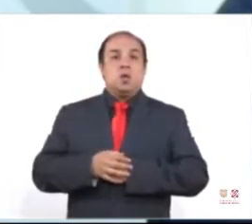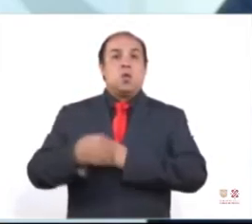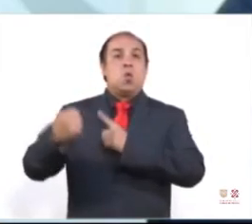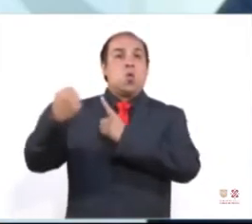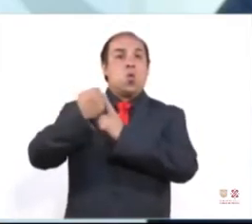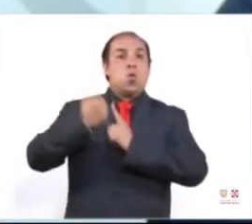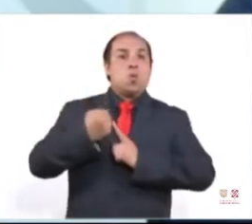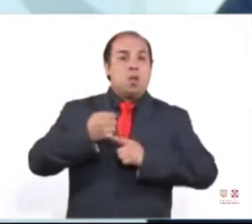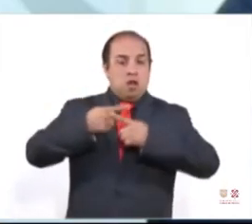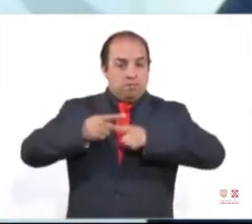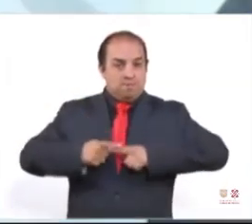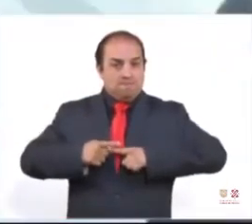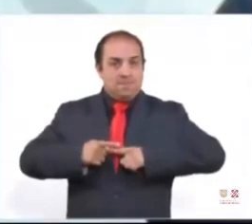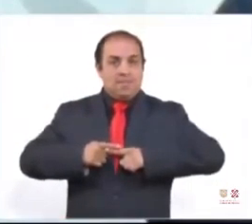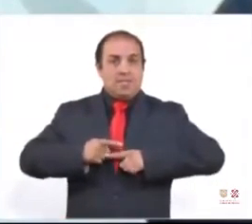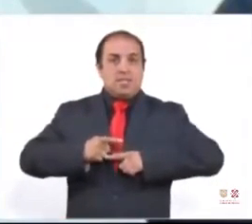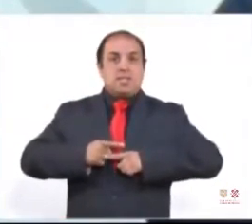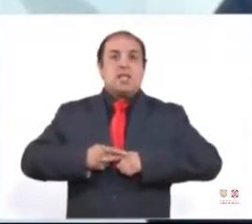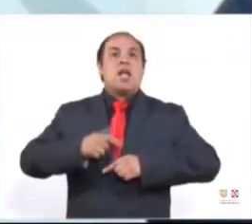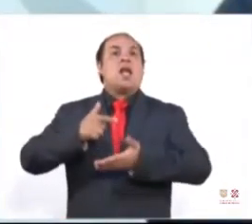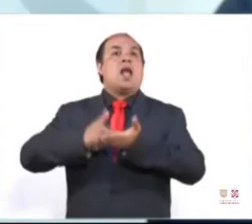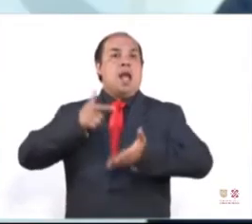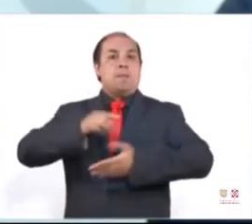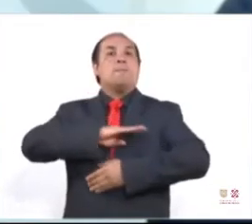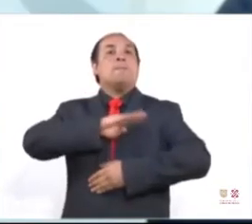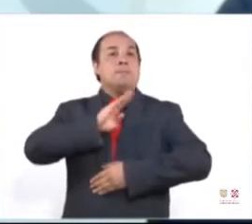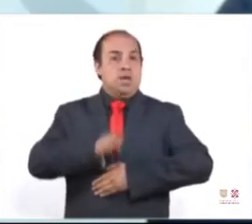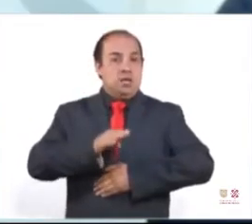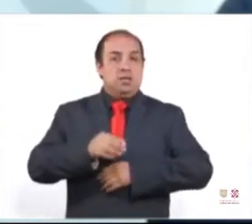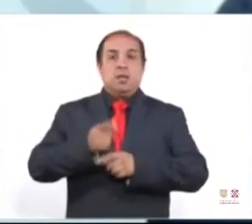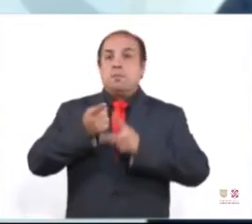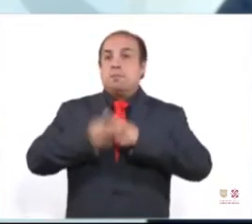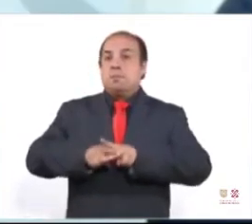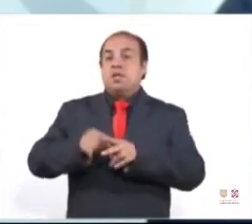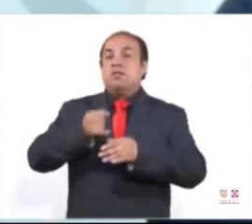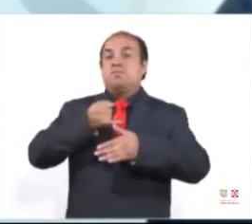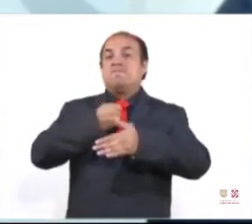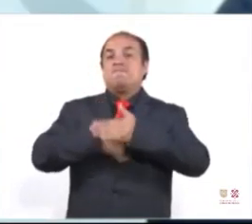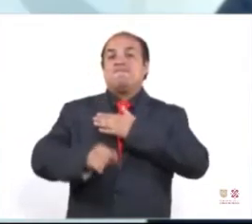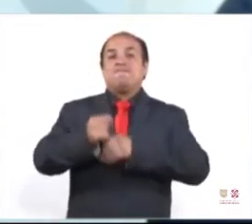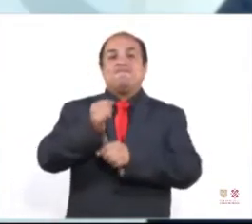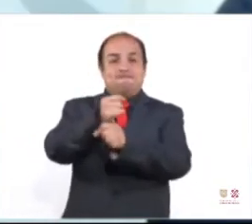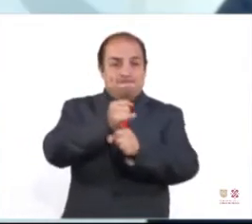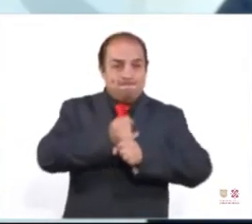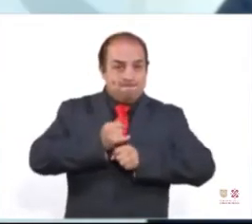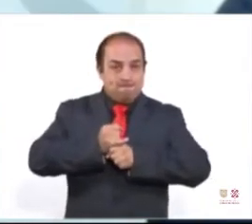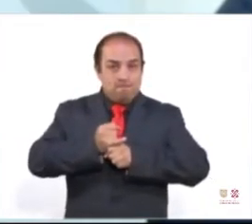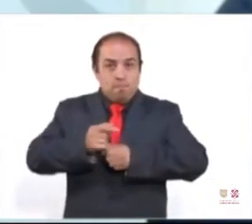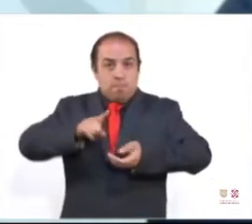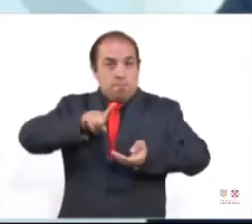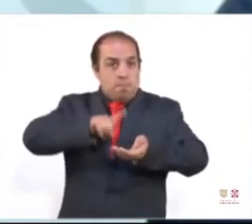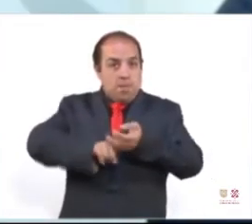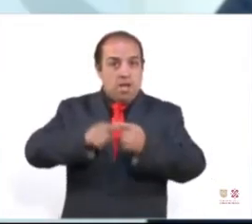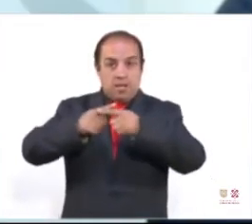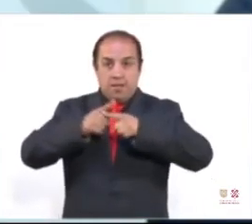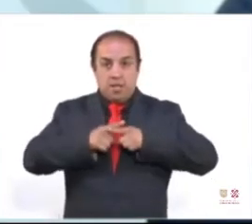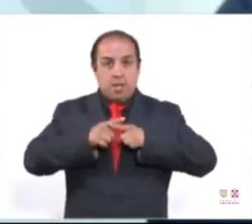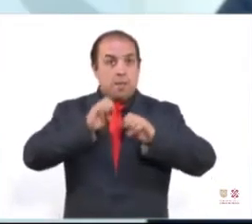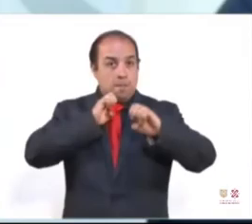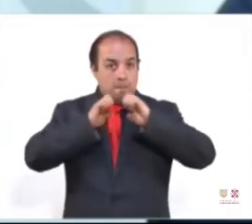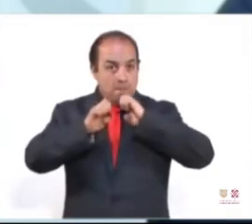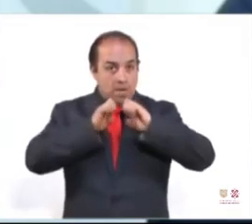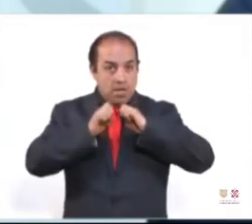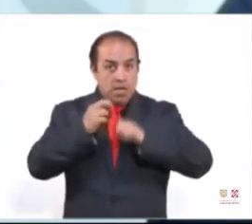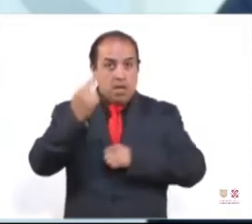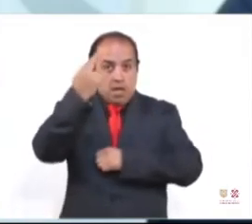que se clasifica de mortal. Iniciamos una amplia investigación que ha incluido diversas entrevistas,